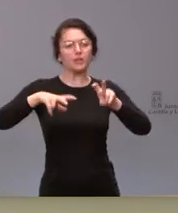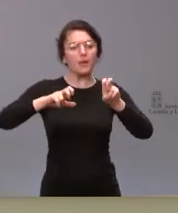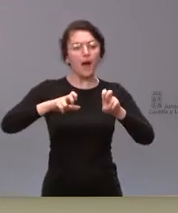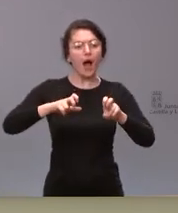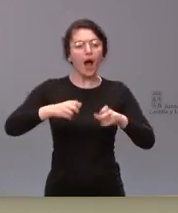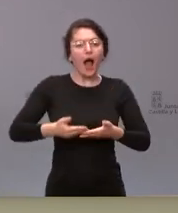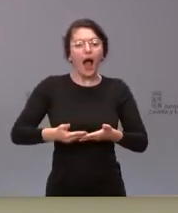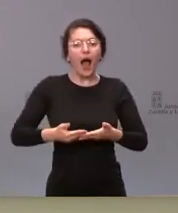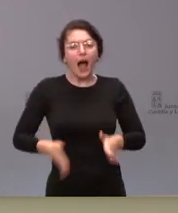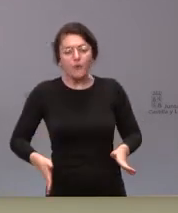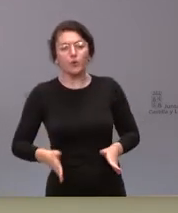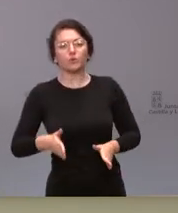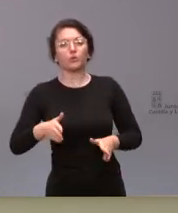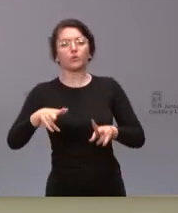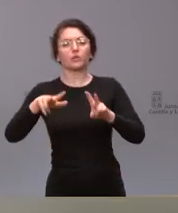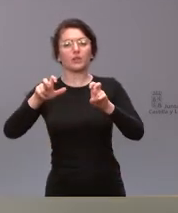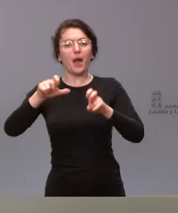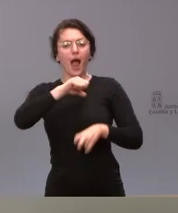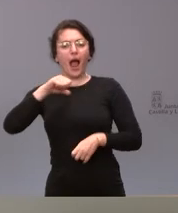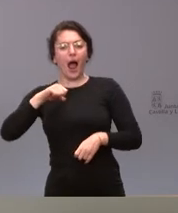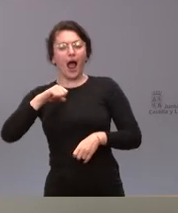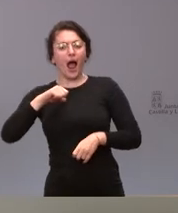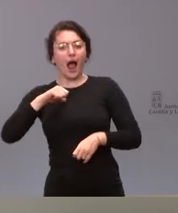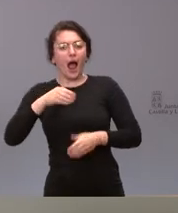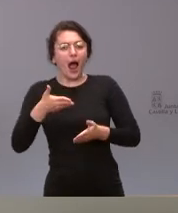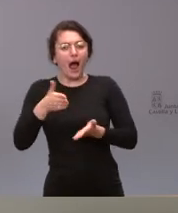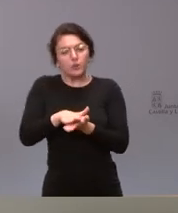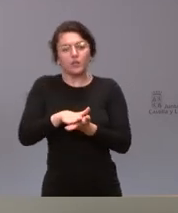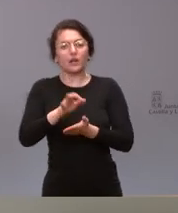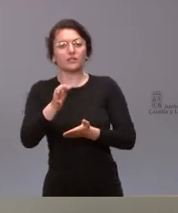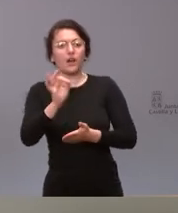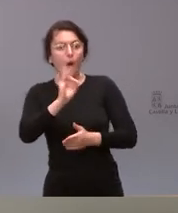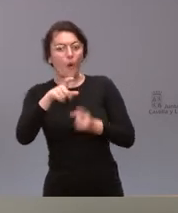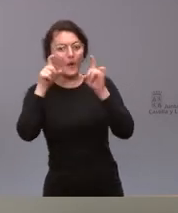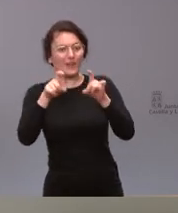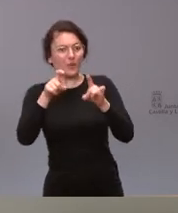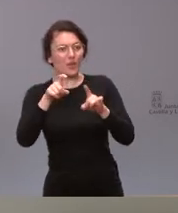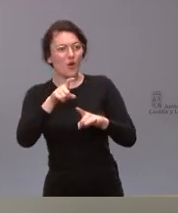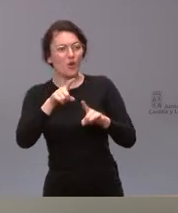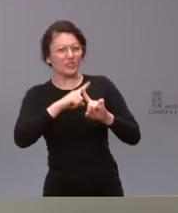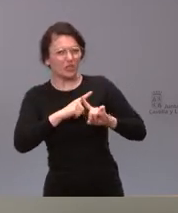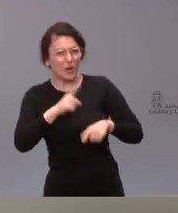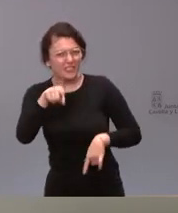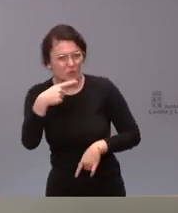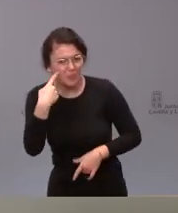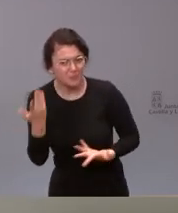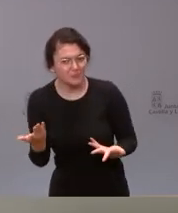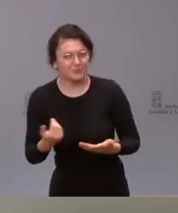y la educación sexual a los niños? Yo creo que en España es verdad que tiene que mejorarse quizá